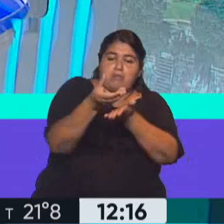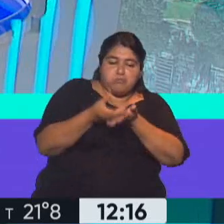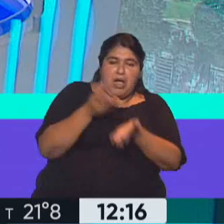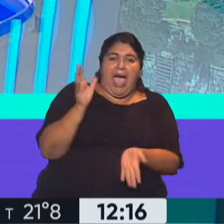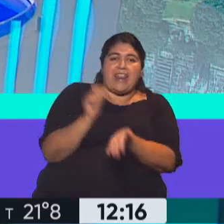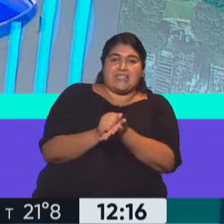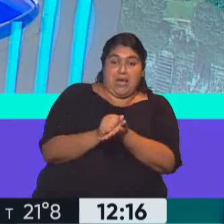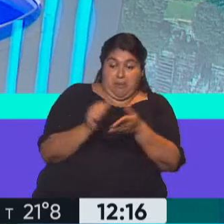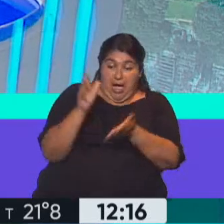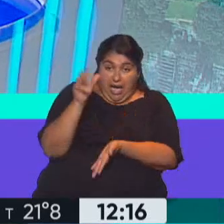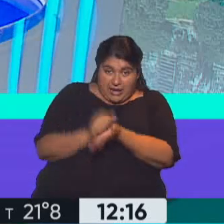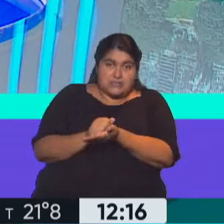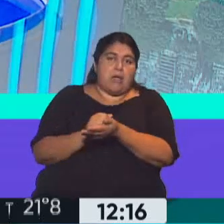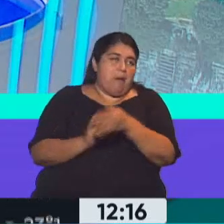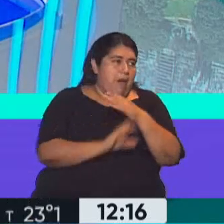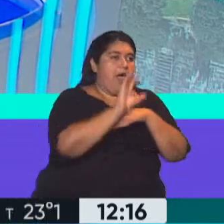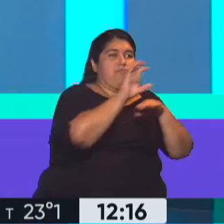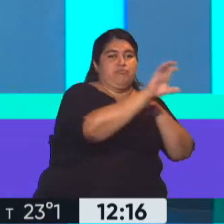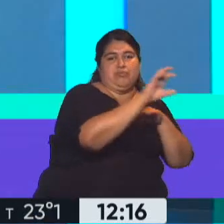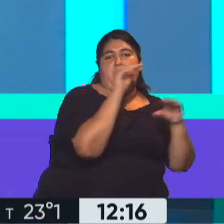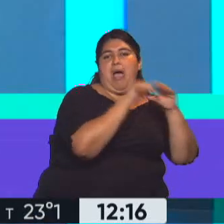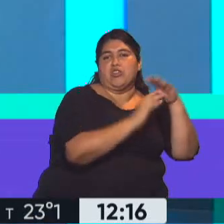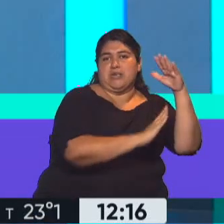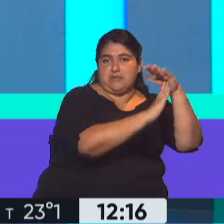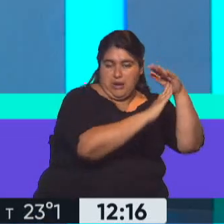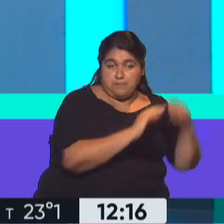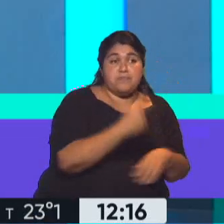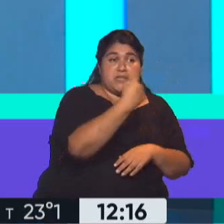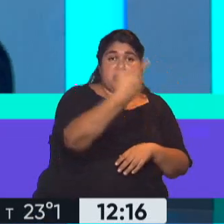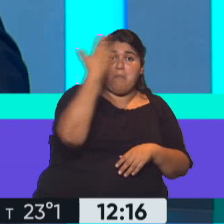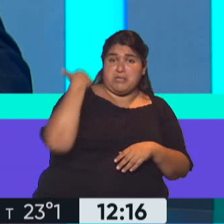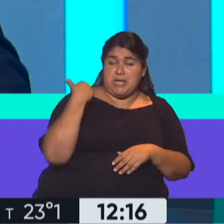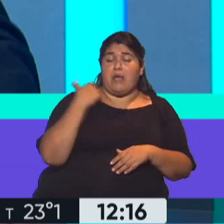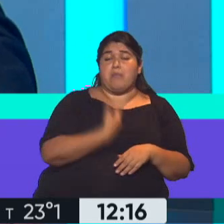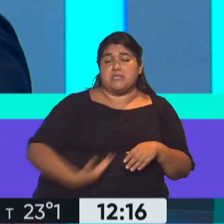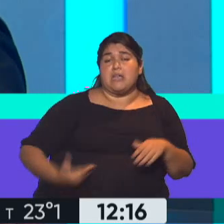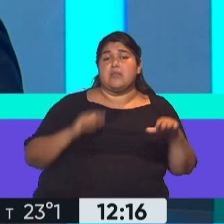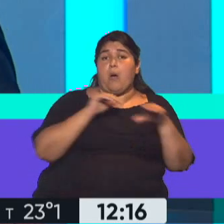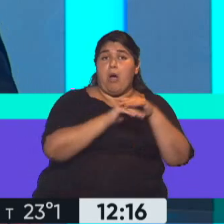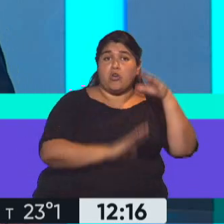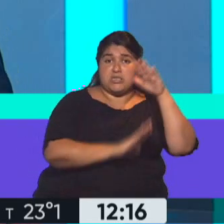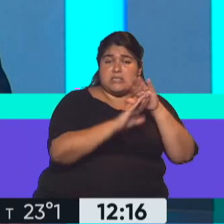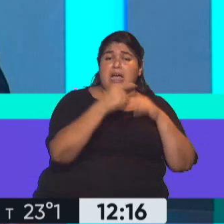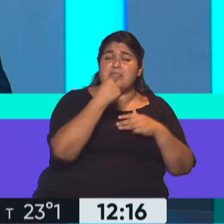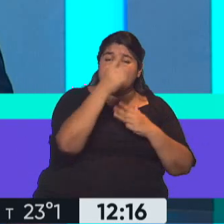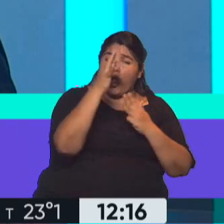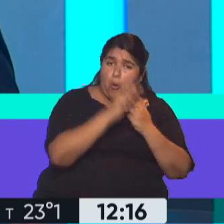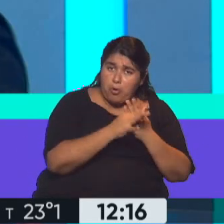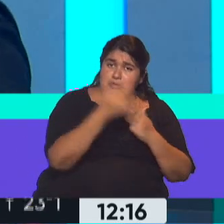las reservas del Banco Claro, eso es lo que decía Miguel Pesce la semana pasada, presidente del Banco Central, dijo, hay un compromiso de que esa